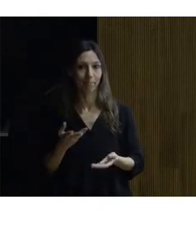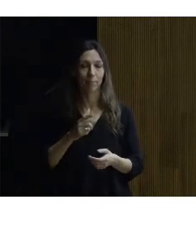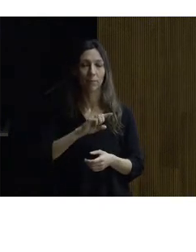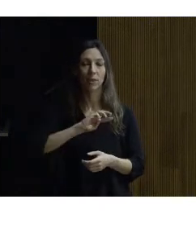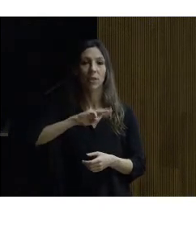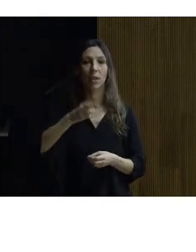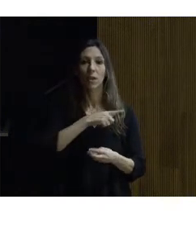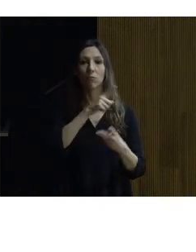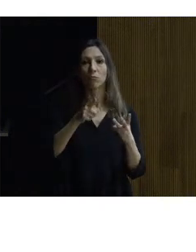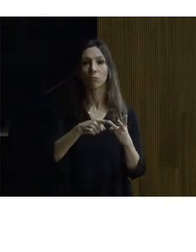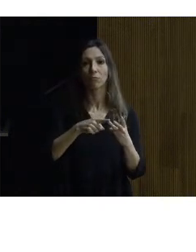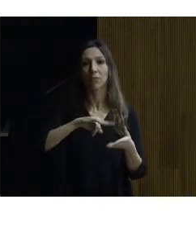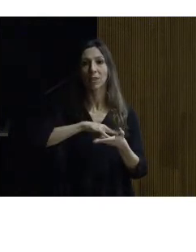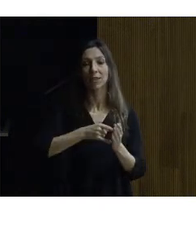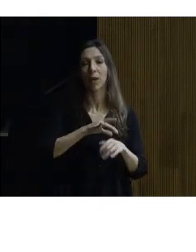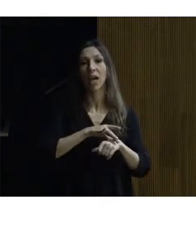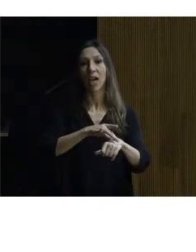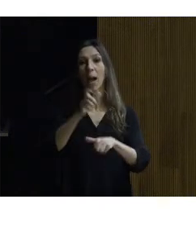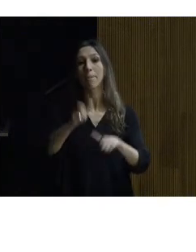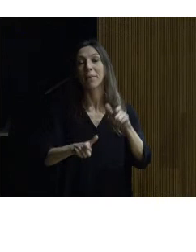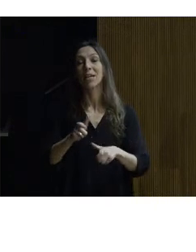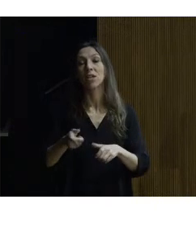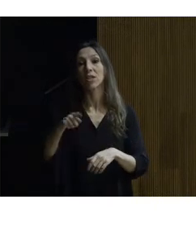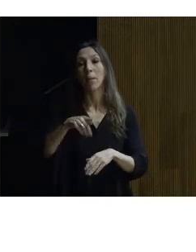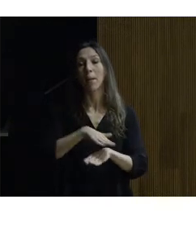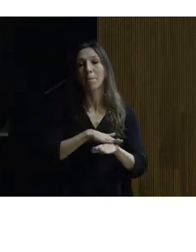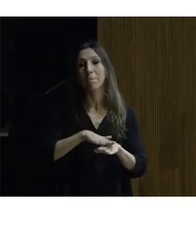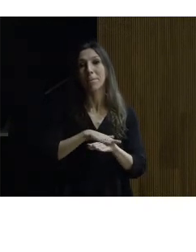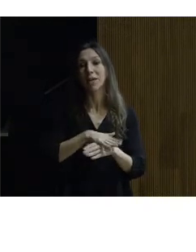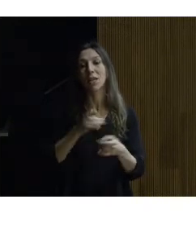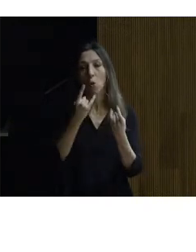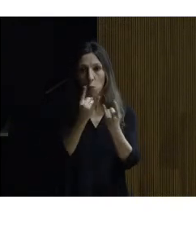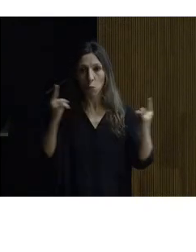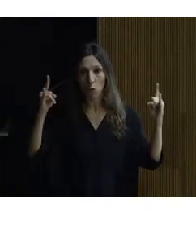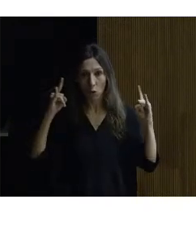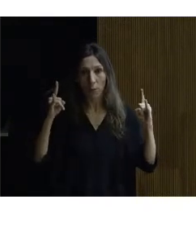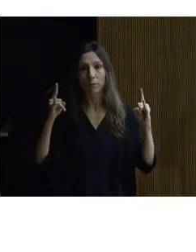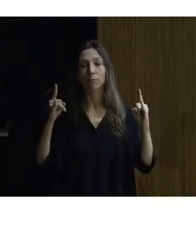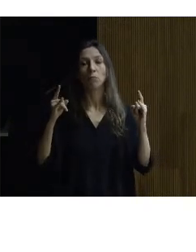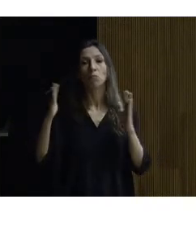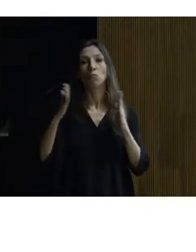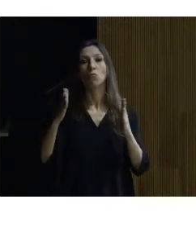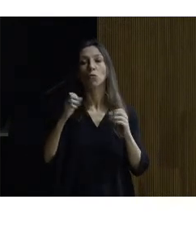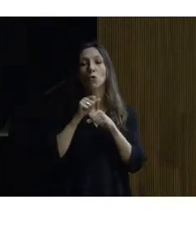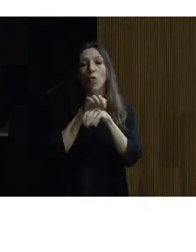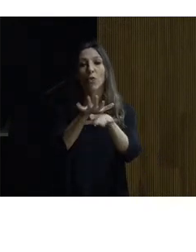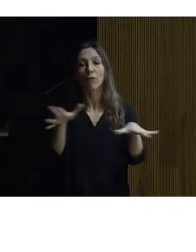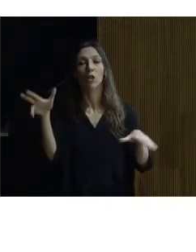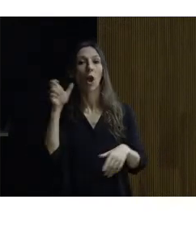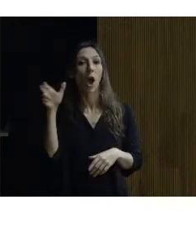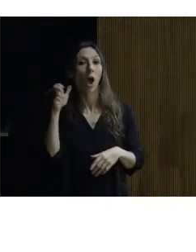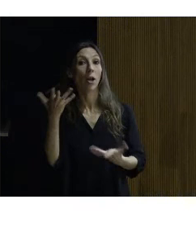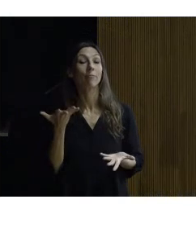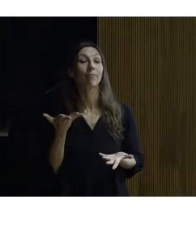un sistema de guía de personas basado también en la tecnología del bucle magnético como elemento de difusión de audio con especial aplicación a